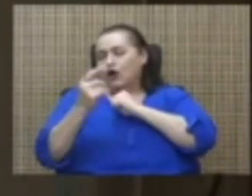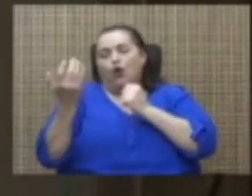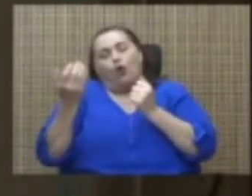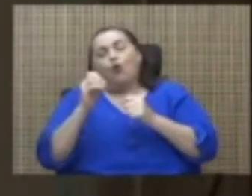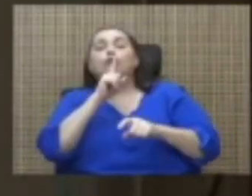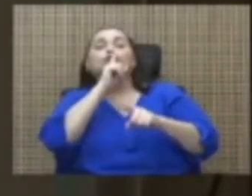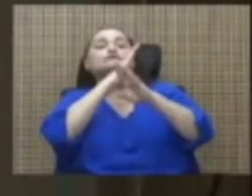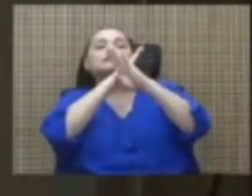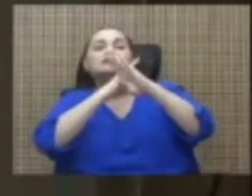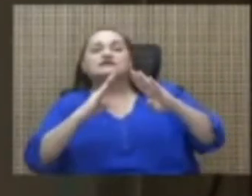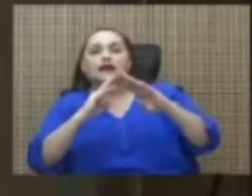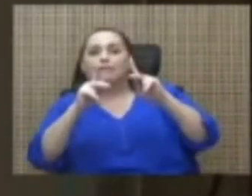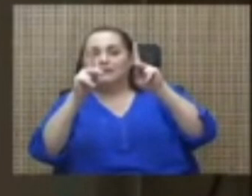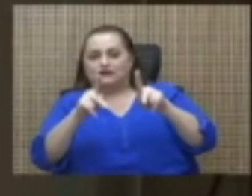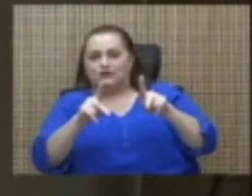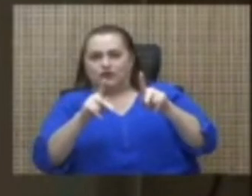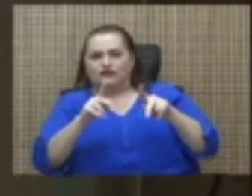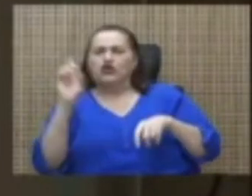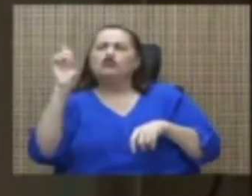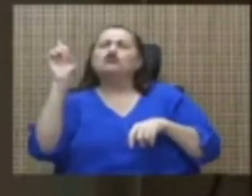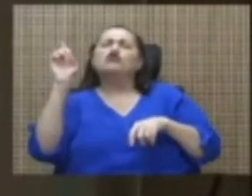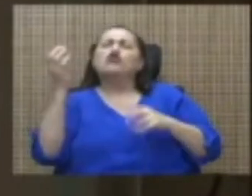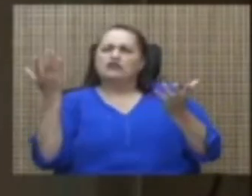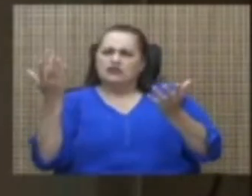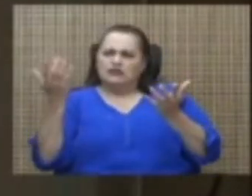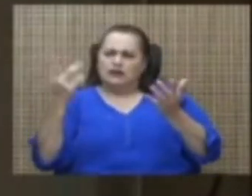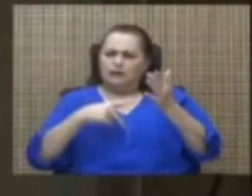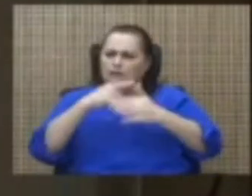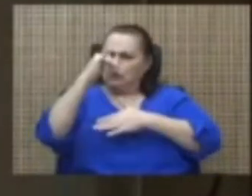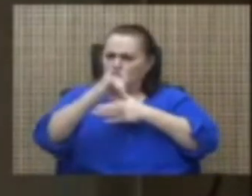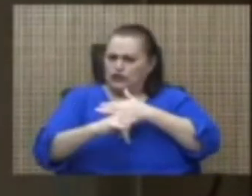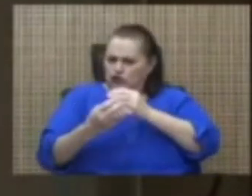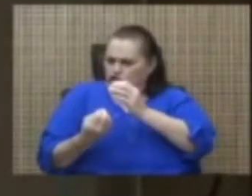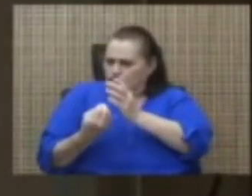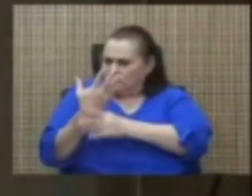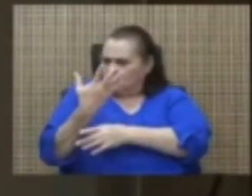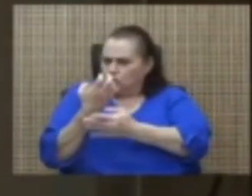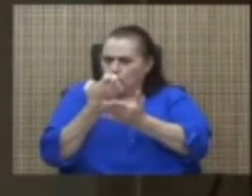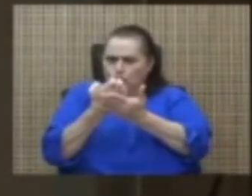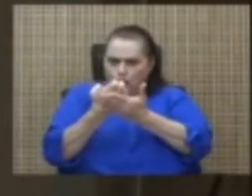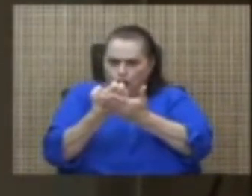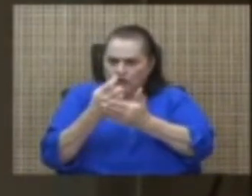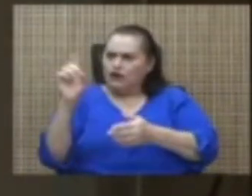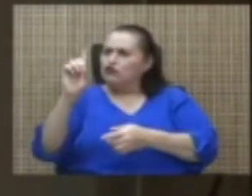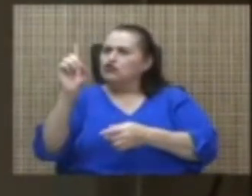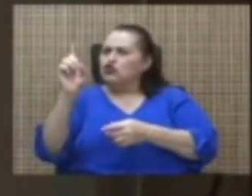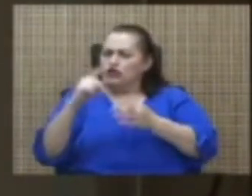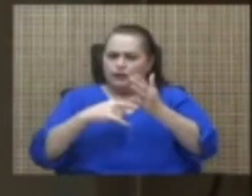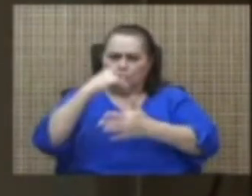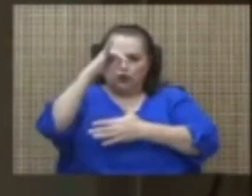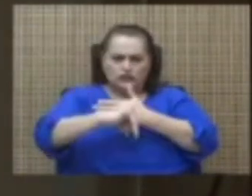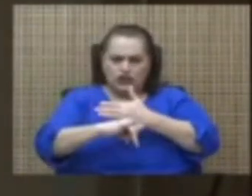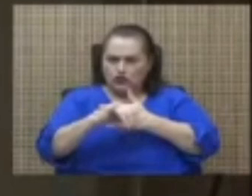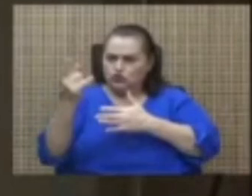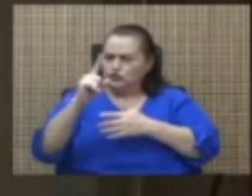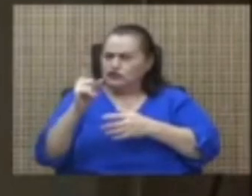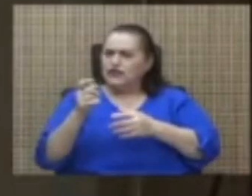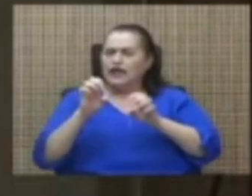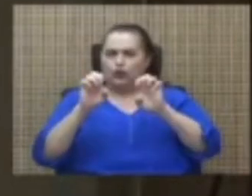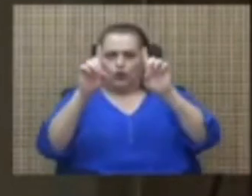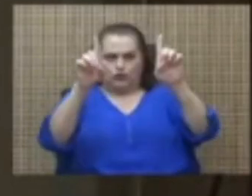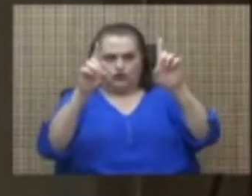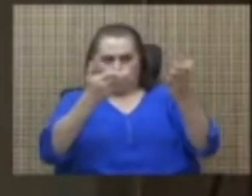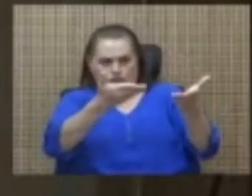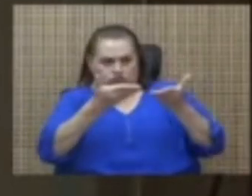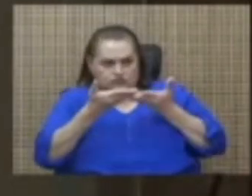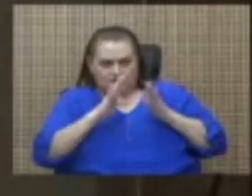detractores. ¿Dónde están los proyectos de reactivación económica? ¿Dónde están los proyectos de educación? No los hemos recibido, ya se va